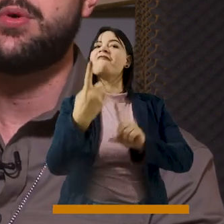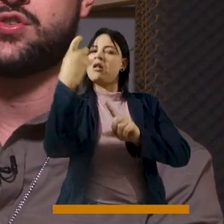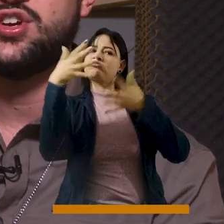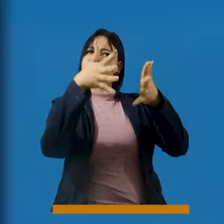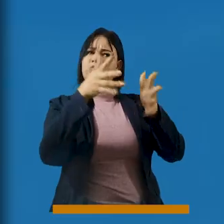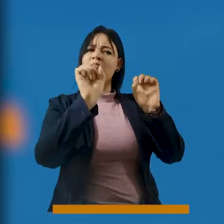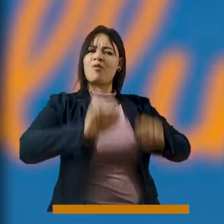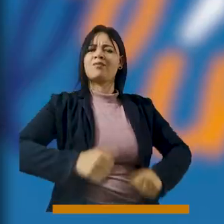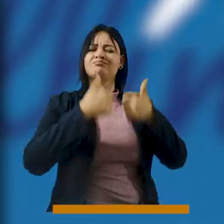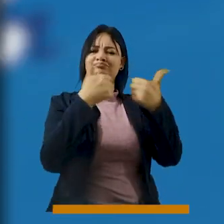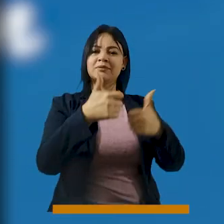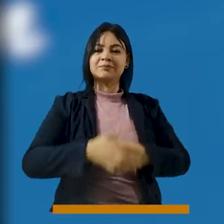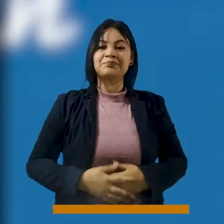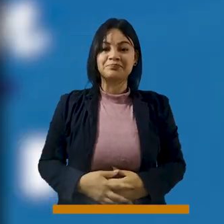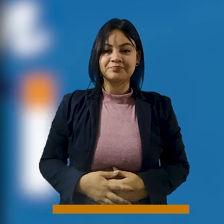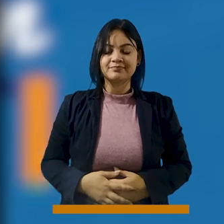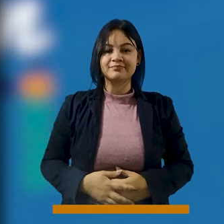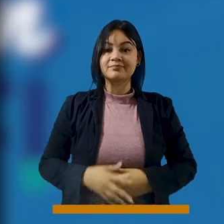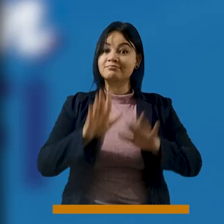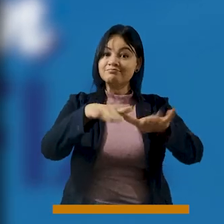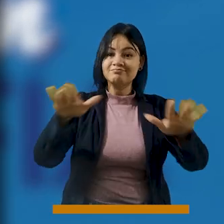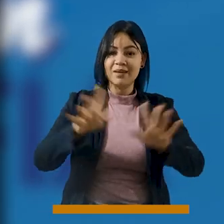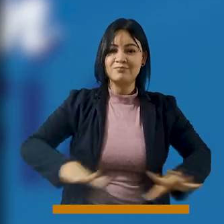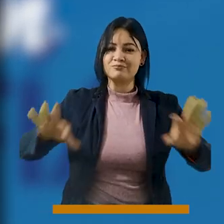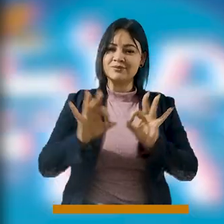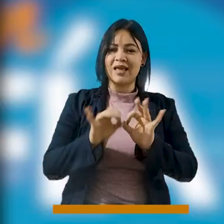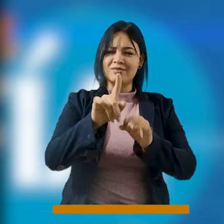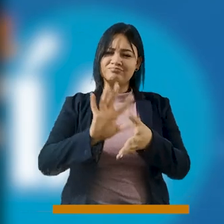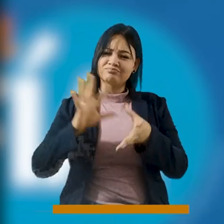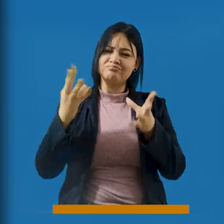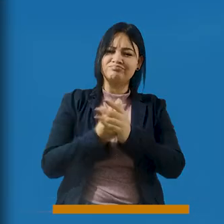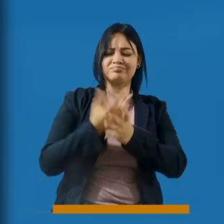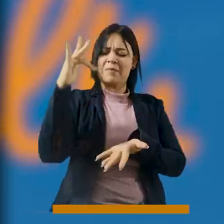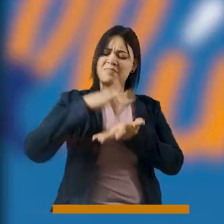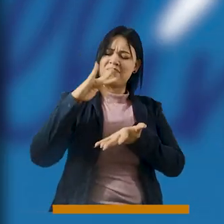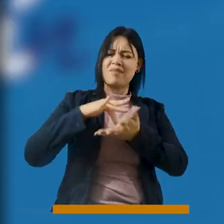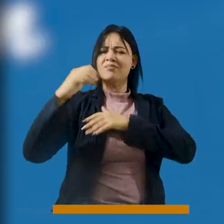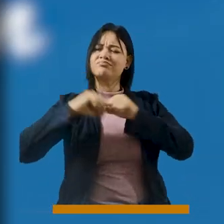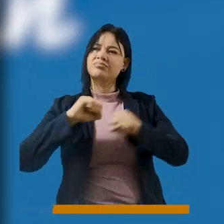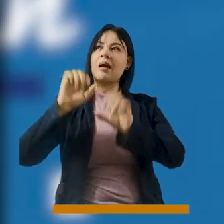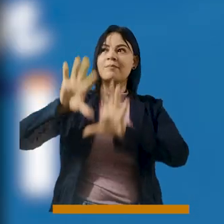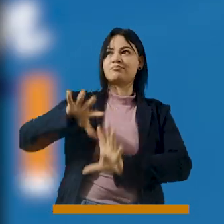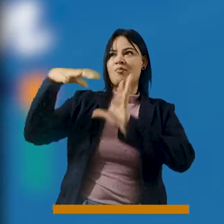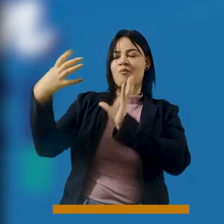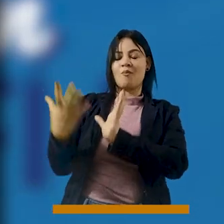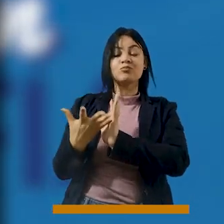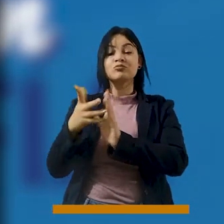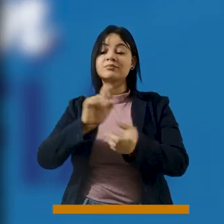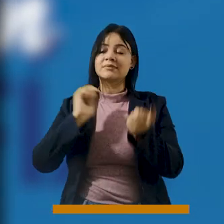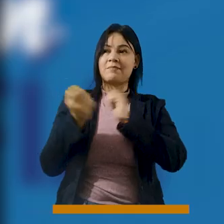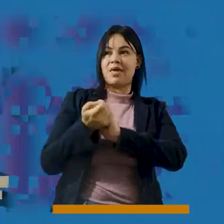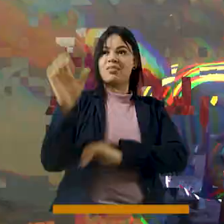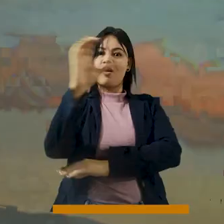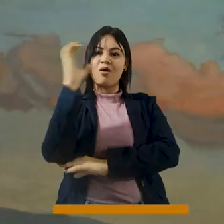que pueden ser buenos. Este es el momento para meterte, para incluirte, para participar de esta gran obra que está cambiando el mundo y que está cambiando a